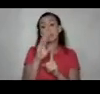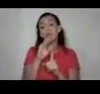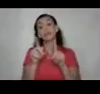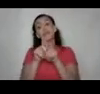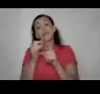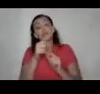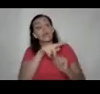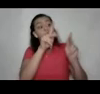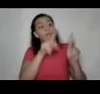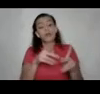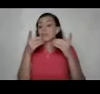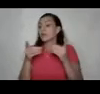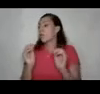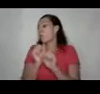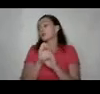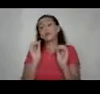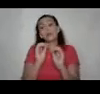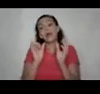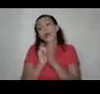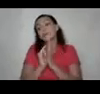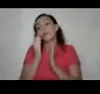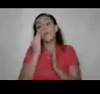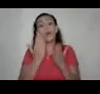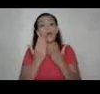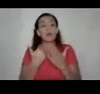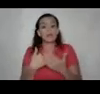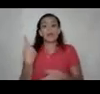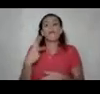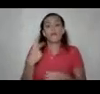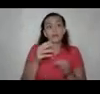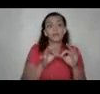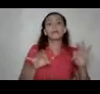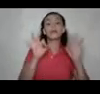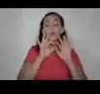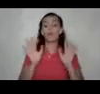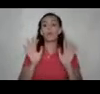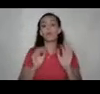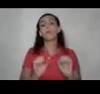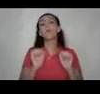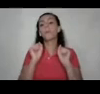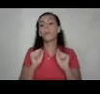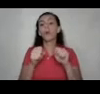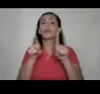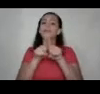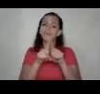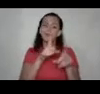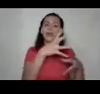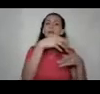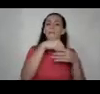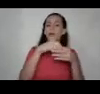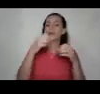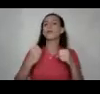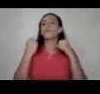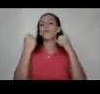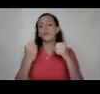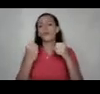persona decide no hacer nada de eso porque a lo mejor se encuentra un riesgo importante poder también ser parte de ese empoderamiento de